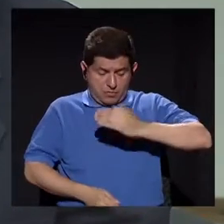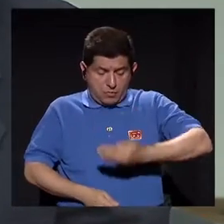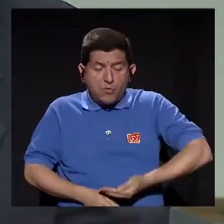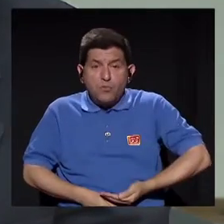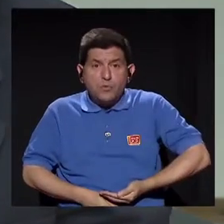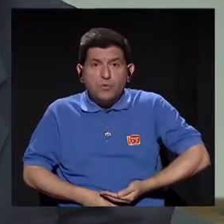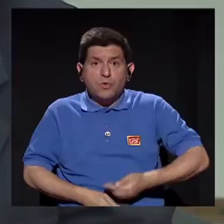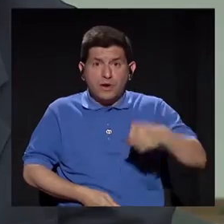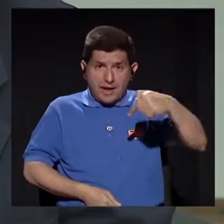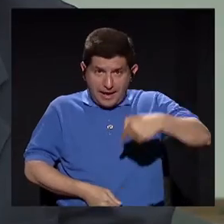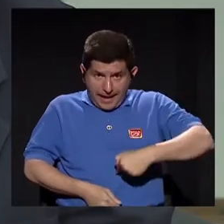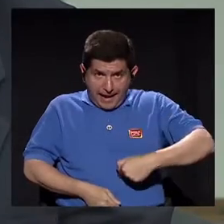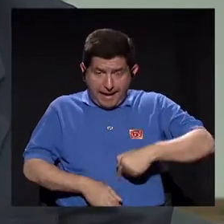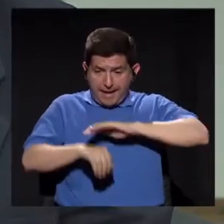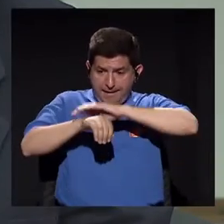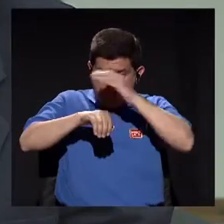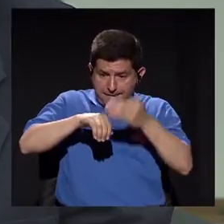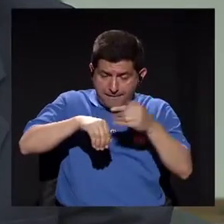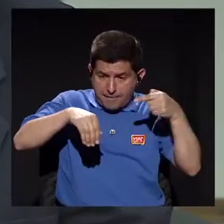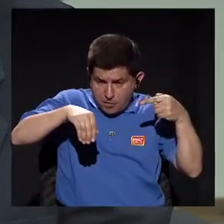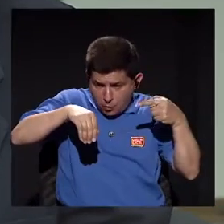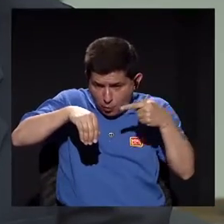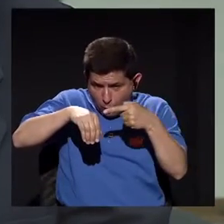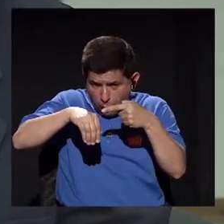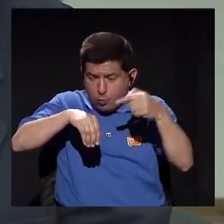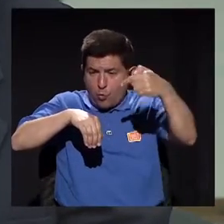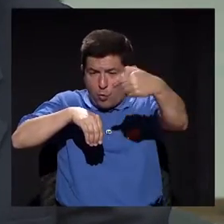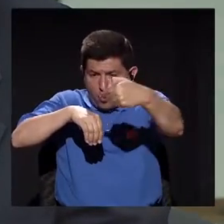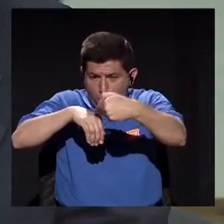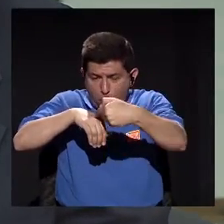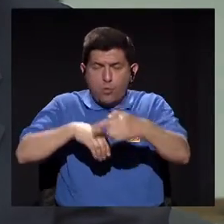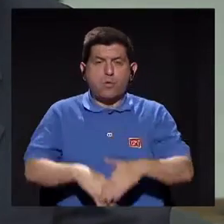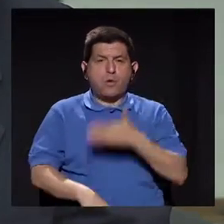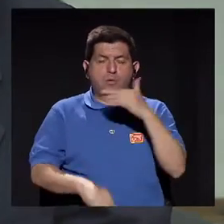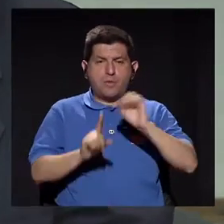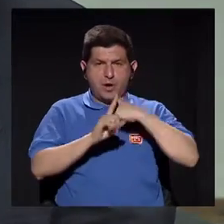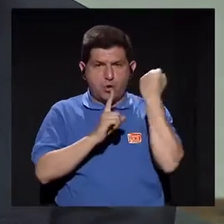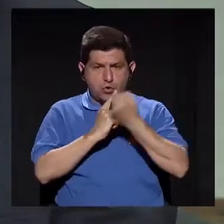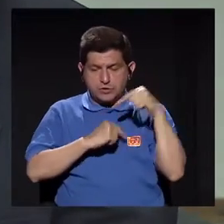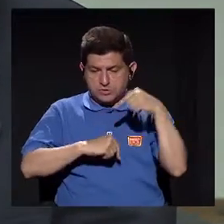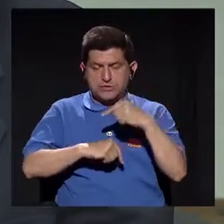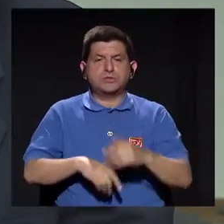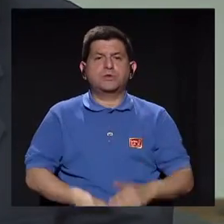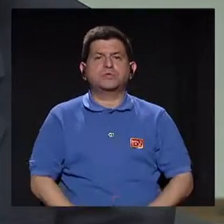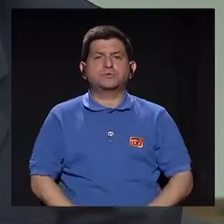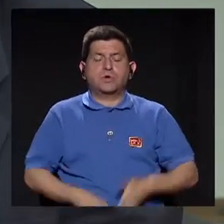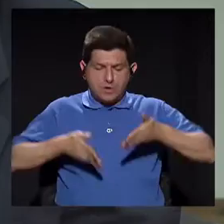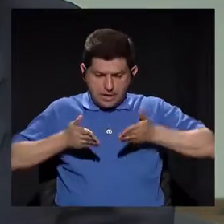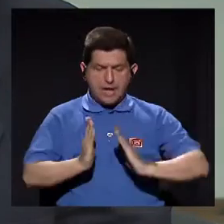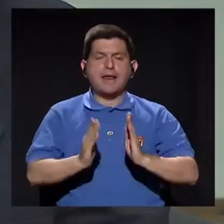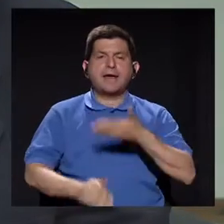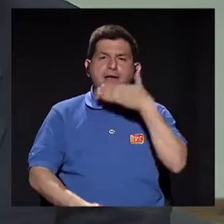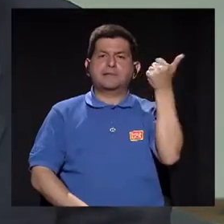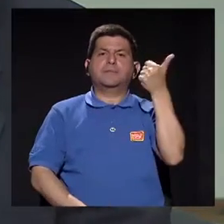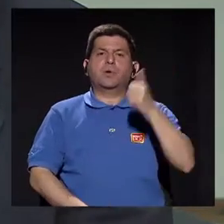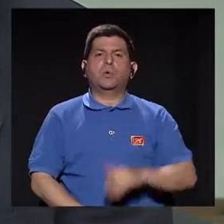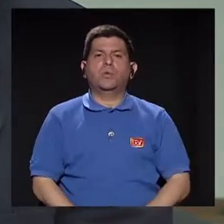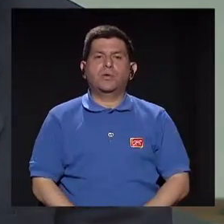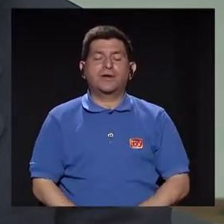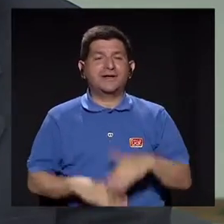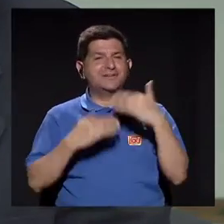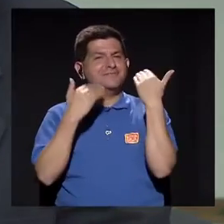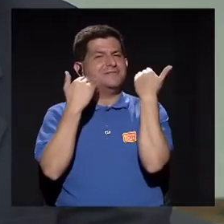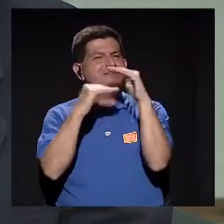estando el feto en útero podemos realizar procedimientos para mejorar las condiciones de ese feto y que nazca mejor, o sea,